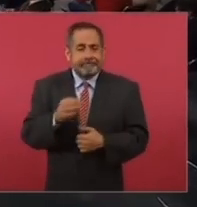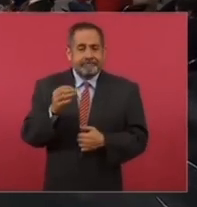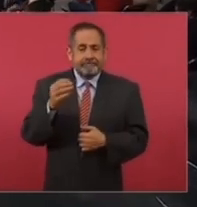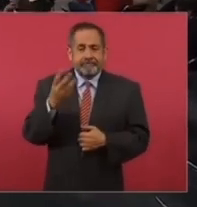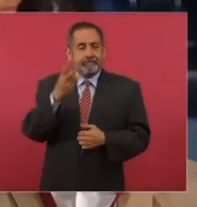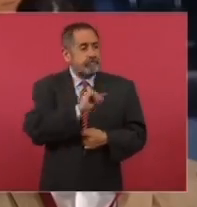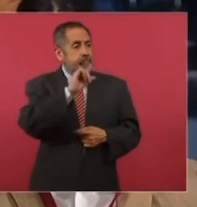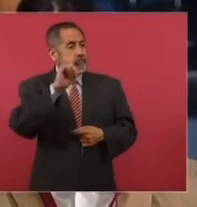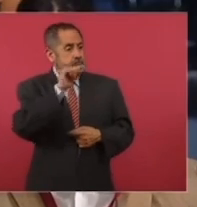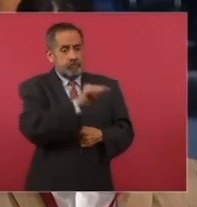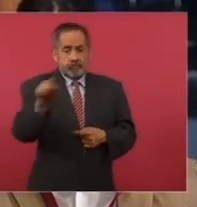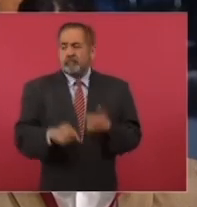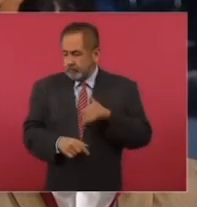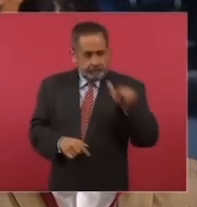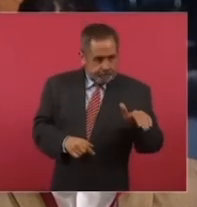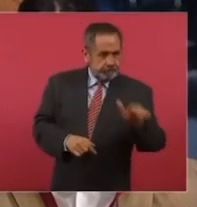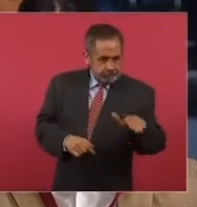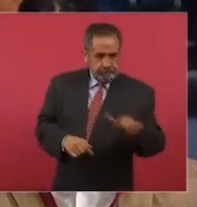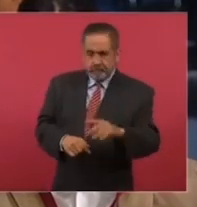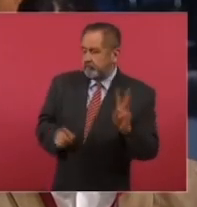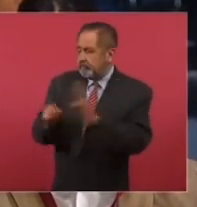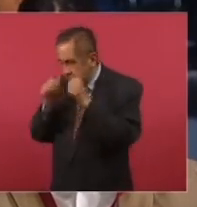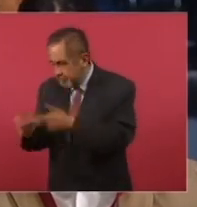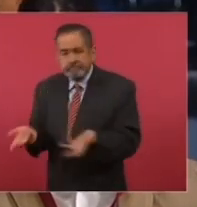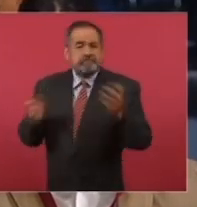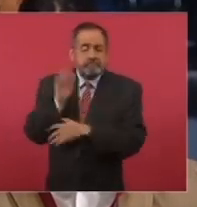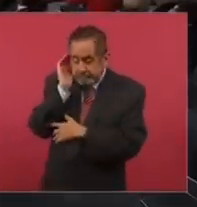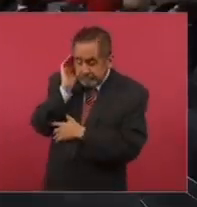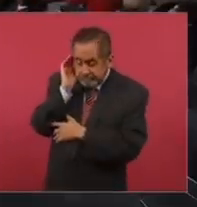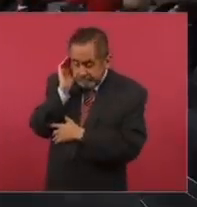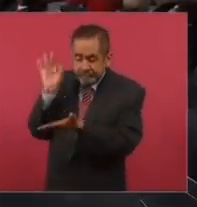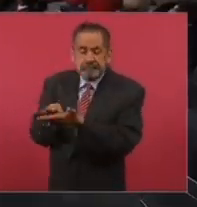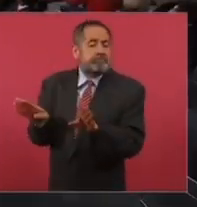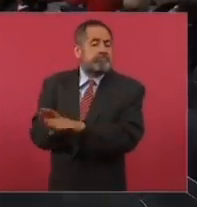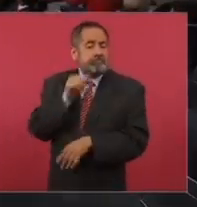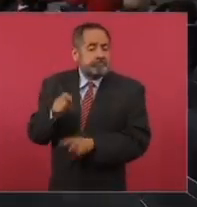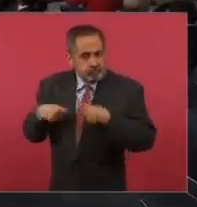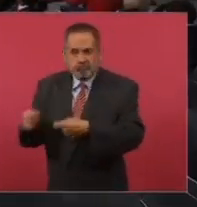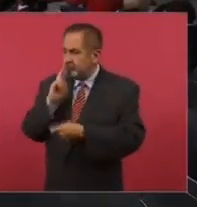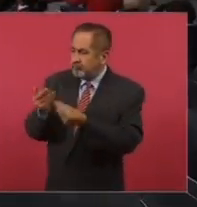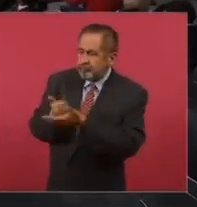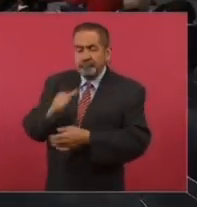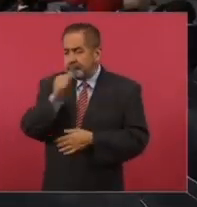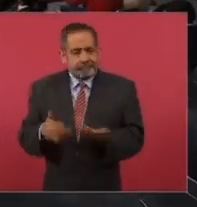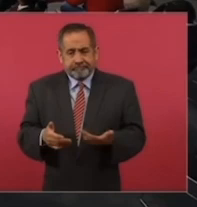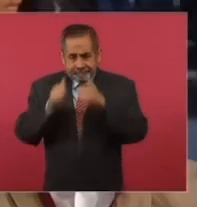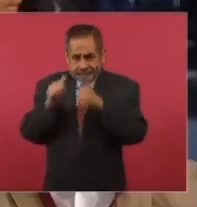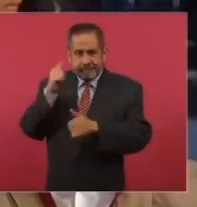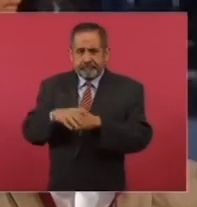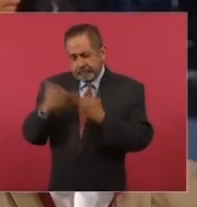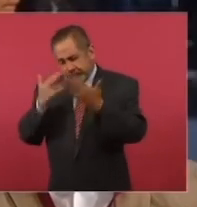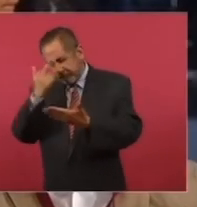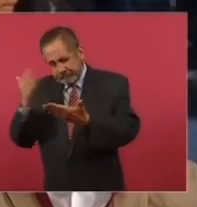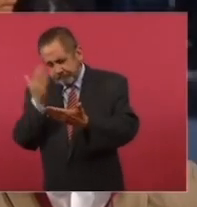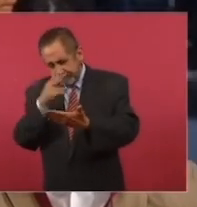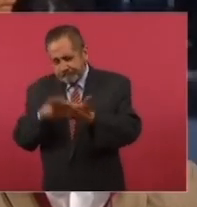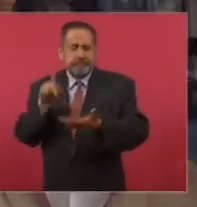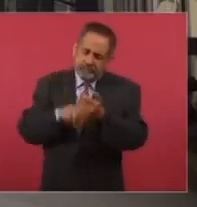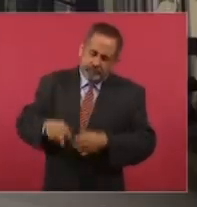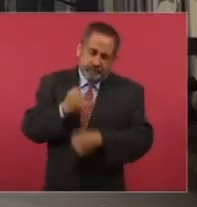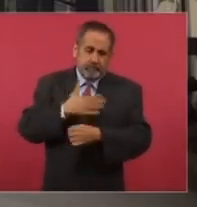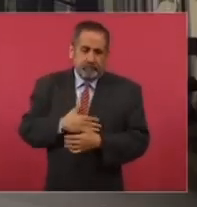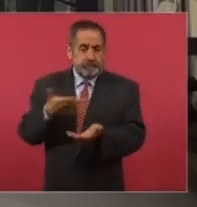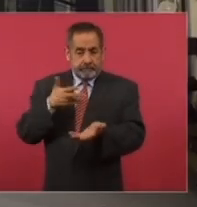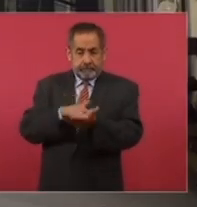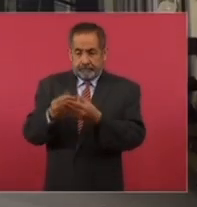y con la ley se hace justicia, pero aquí no. Estamos en unos tiempos donde nada más los chicharrones de este